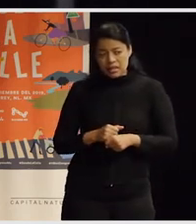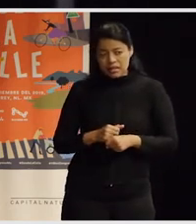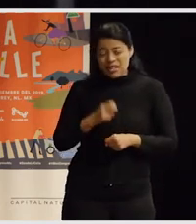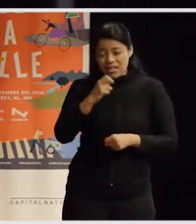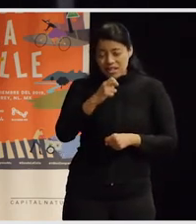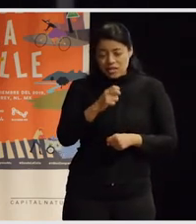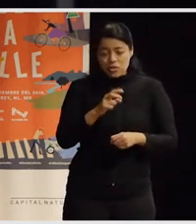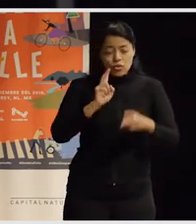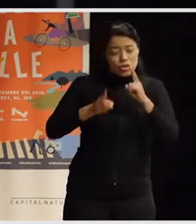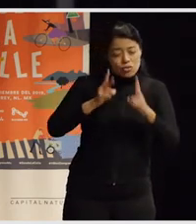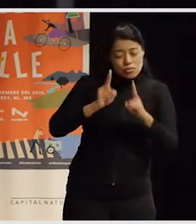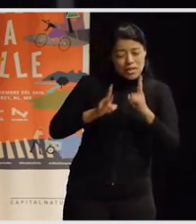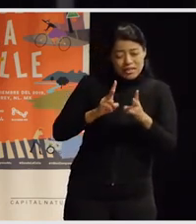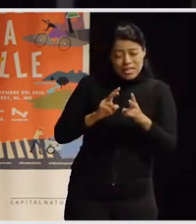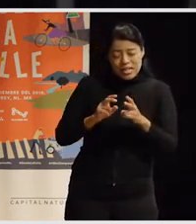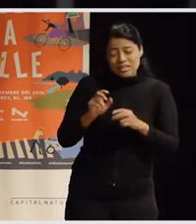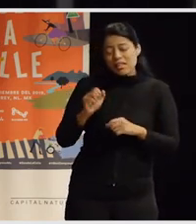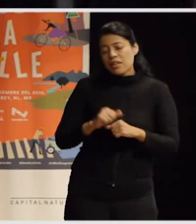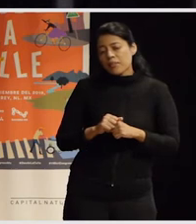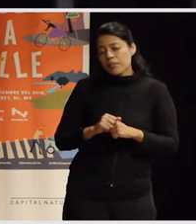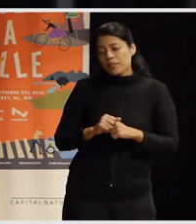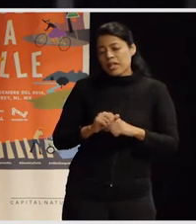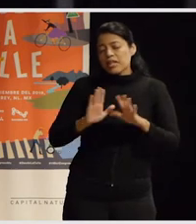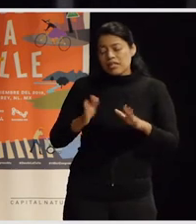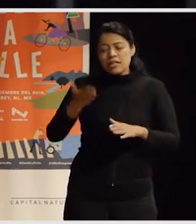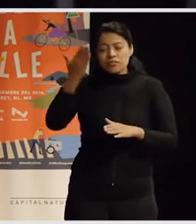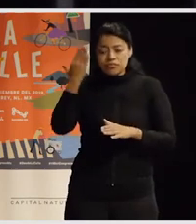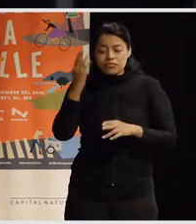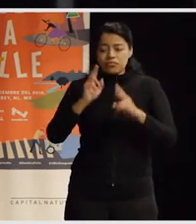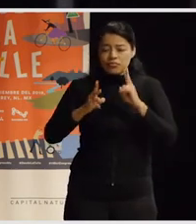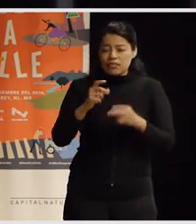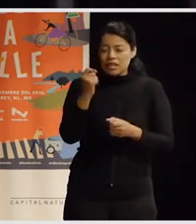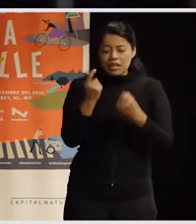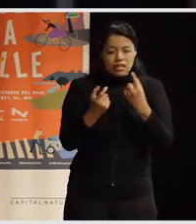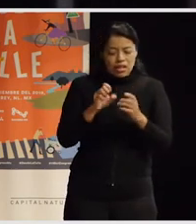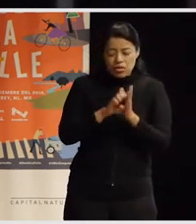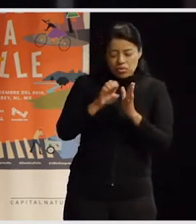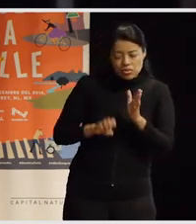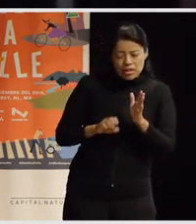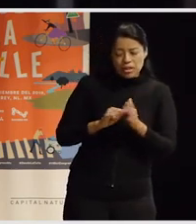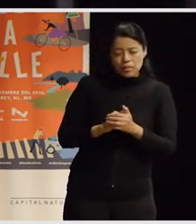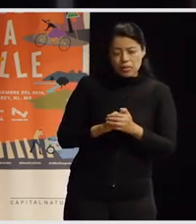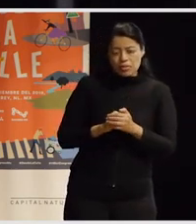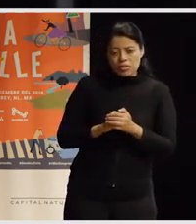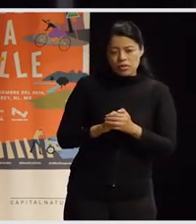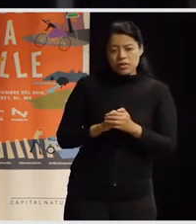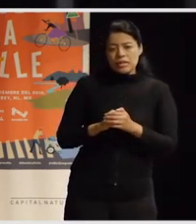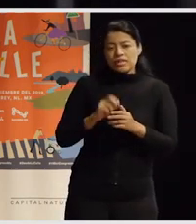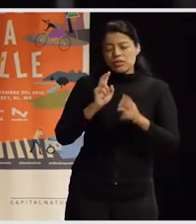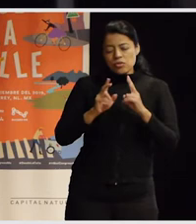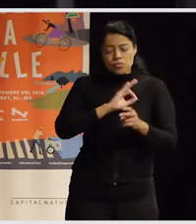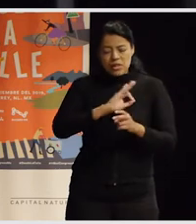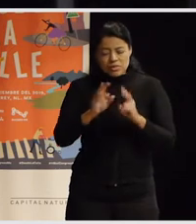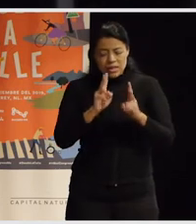esto que nos has platicado seguramente, bueno, ya nos habías hablado de algunos ejemplos súper concretos, pero si nos pudieras contar